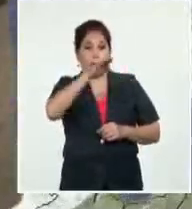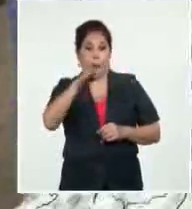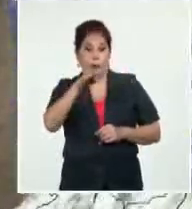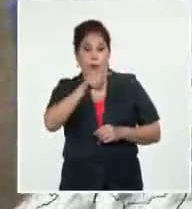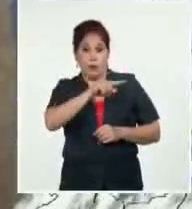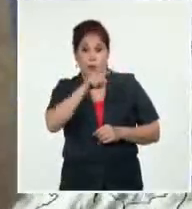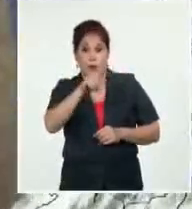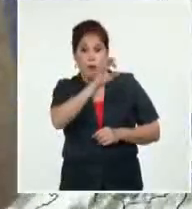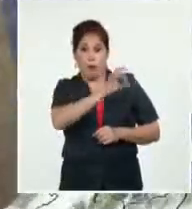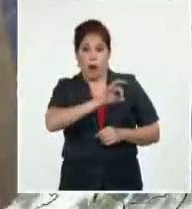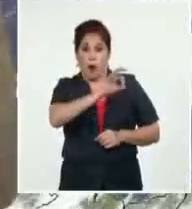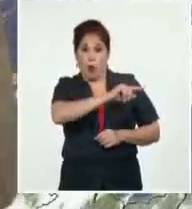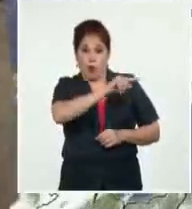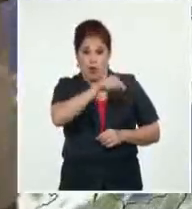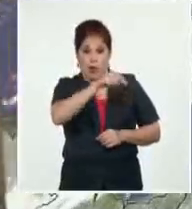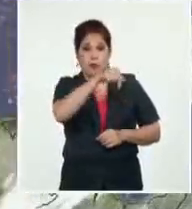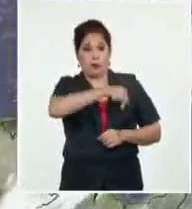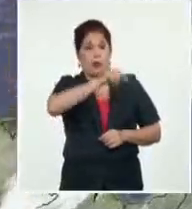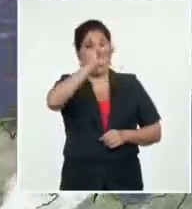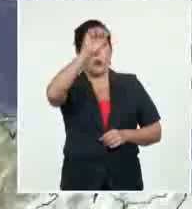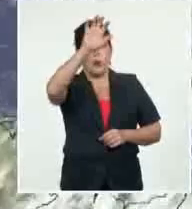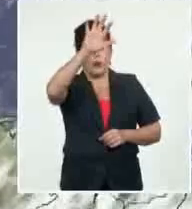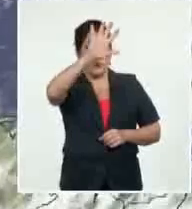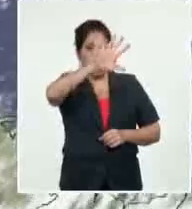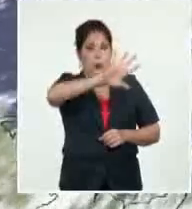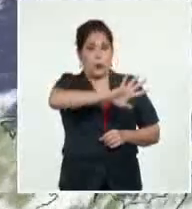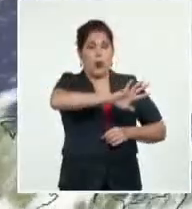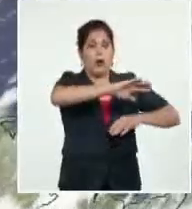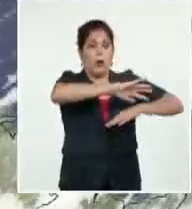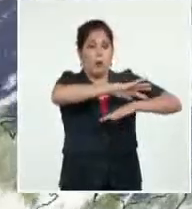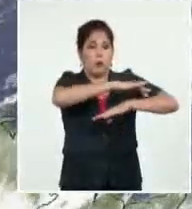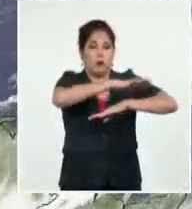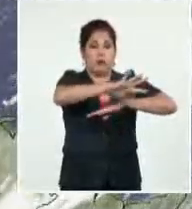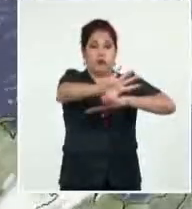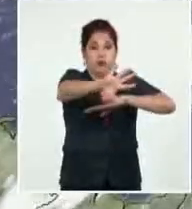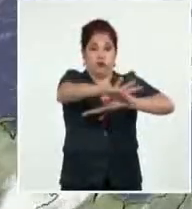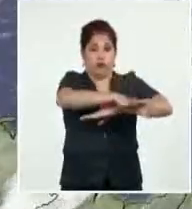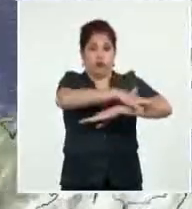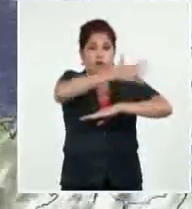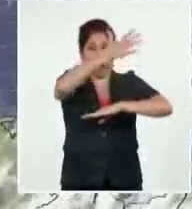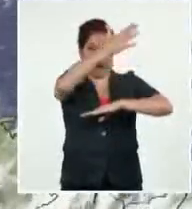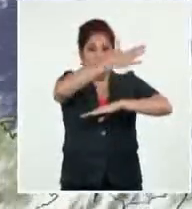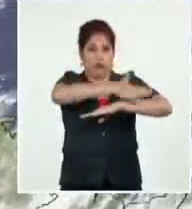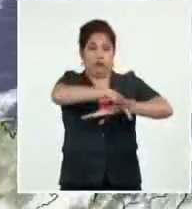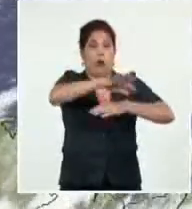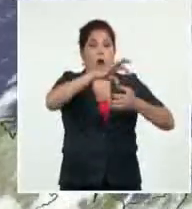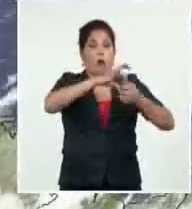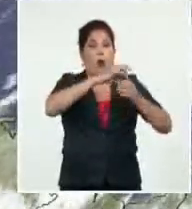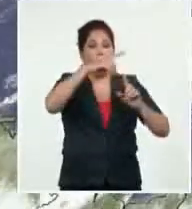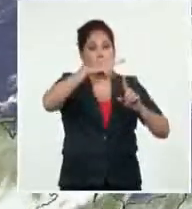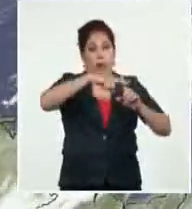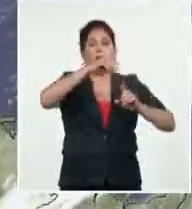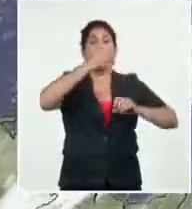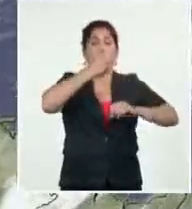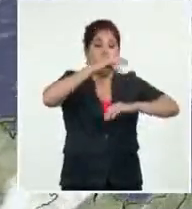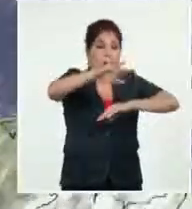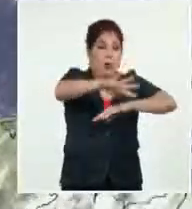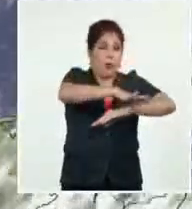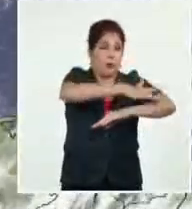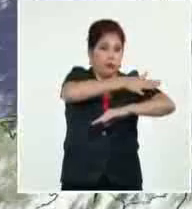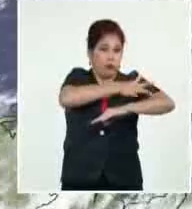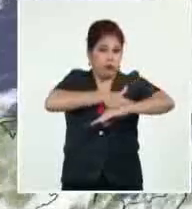oriental, a donde hoy estará llegando la marejada, que puede ser fuerte en el litoral norte de Guantánamo, con inundación costera ligera